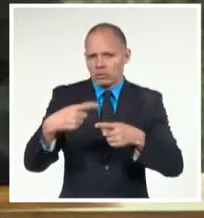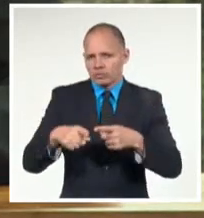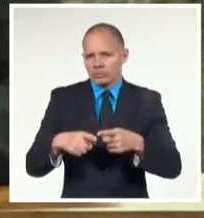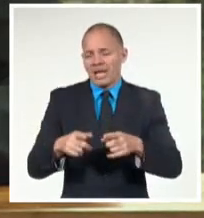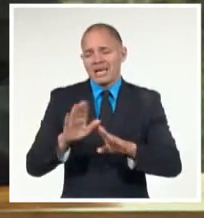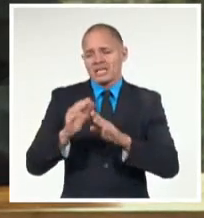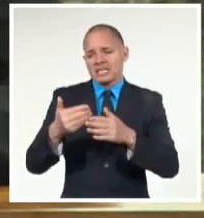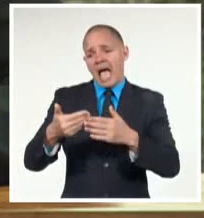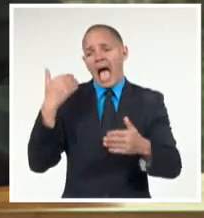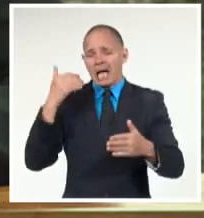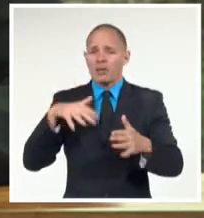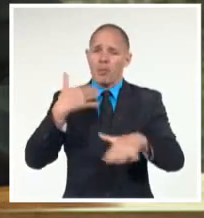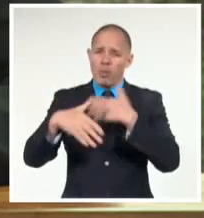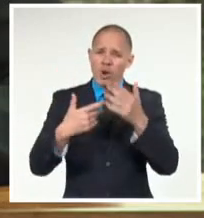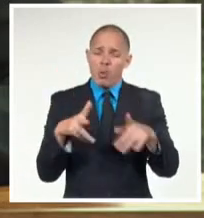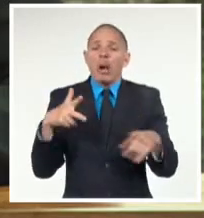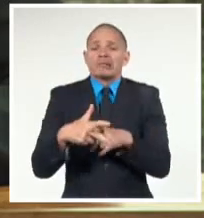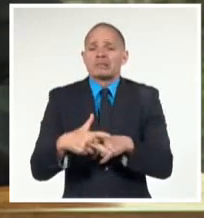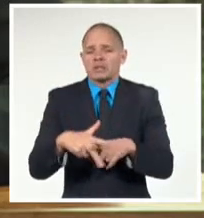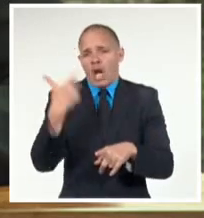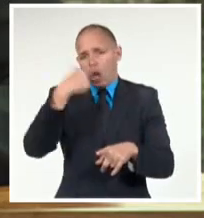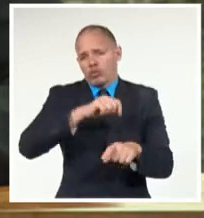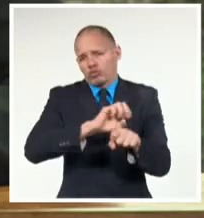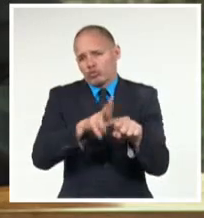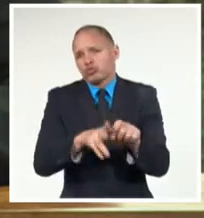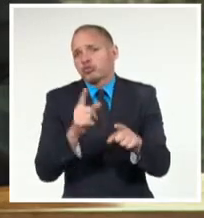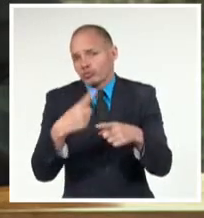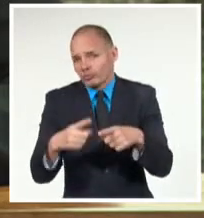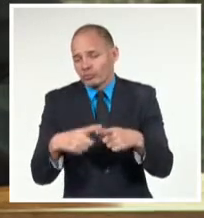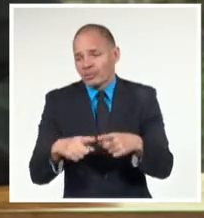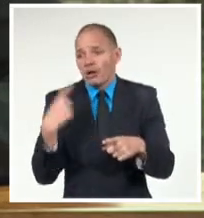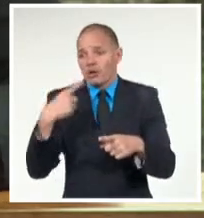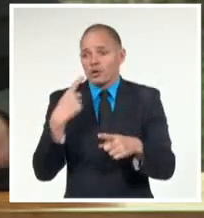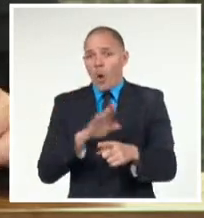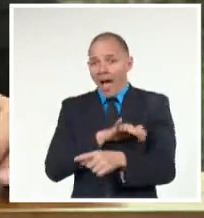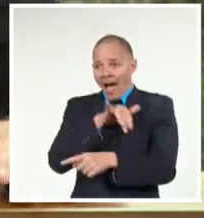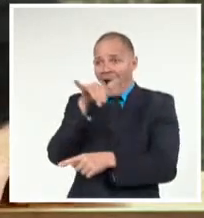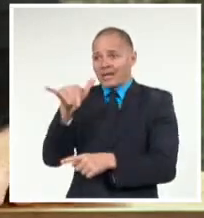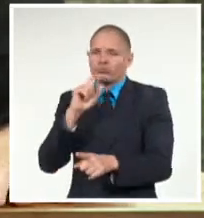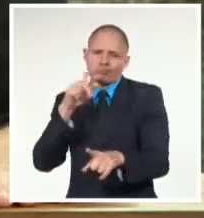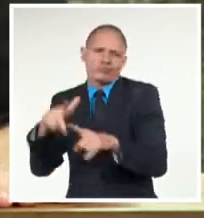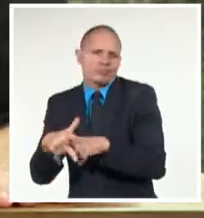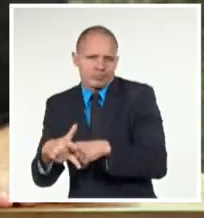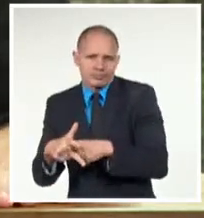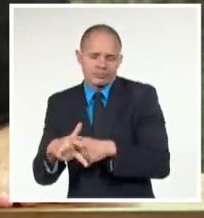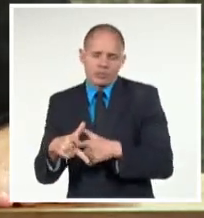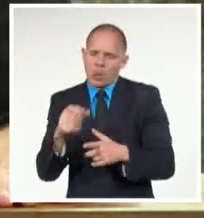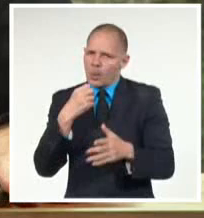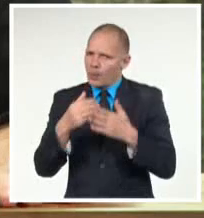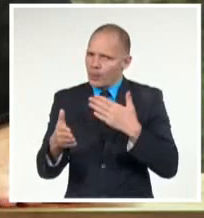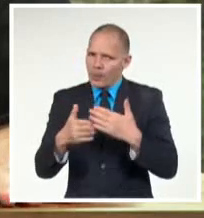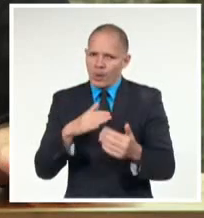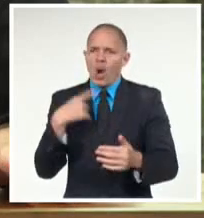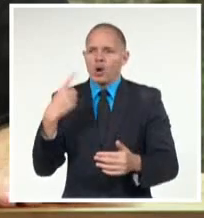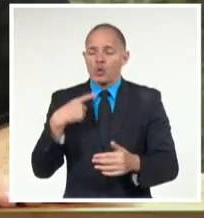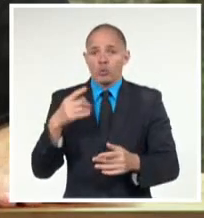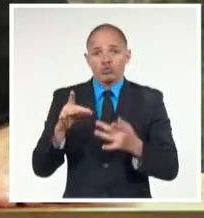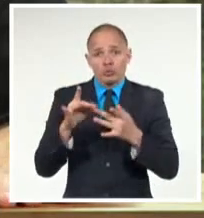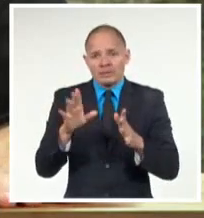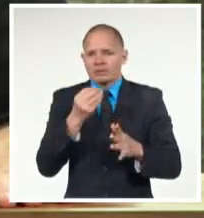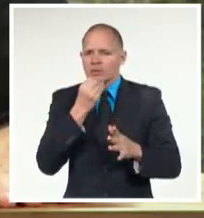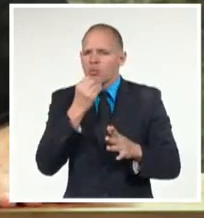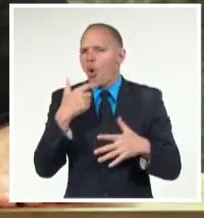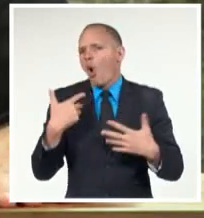momento, epidemiológicas, que nos han limitado los contactos presenciales, tiene una gran significación que hayamos podido consolidar intercambios y